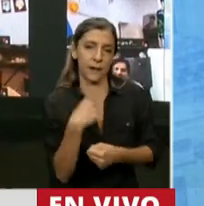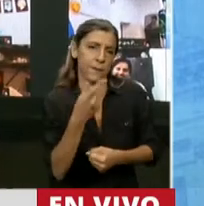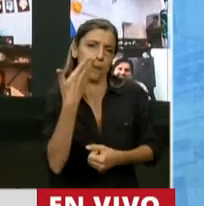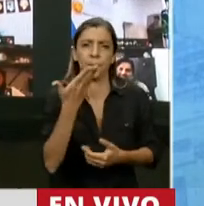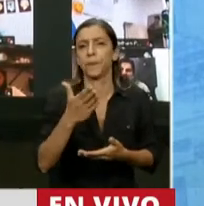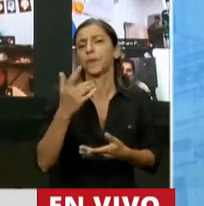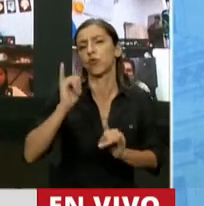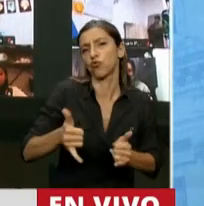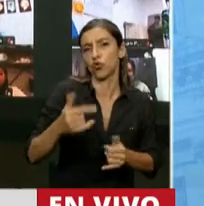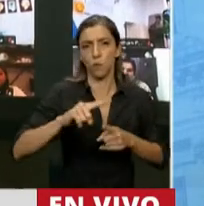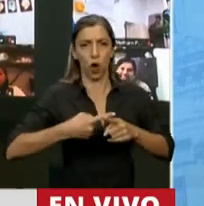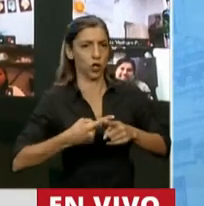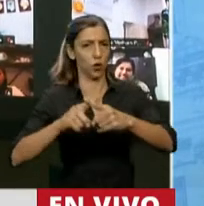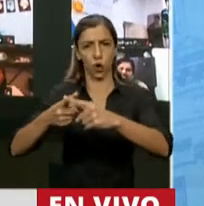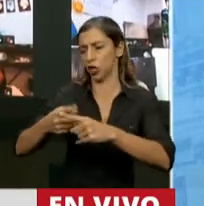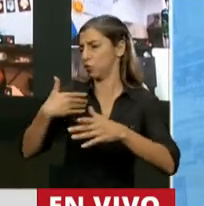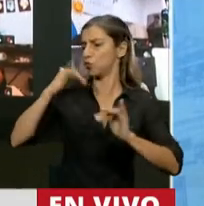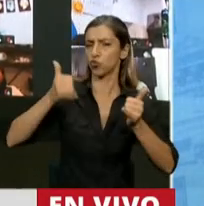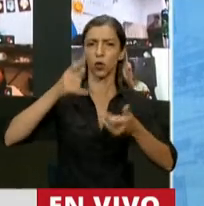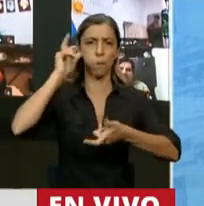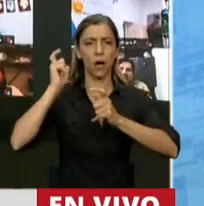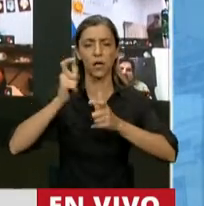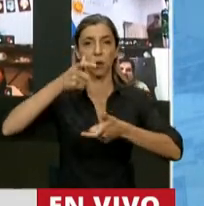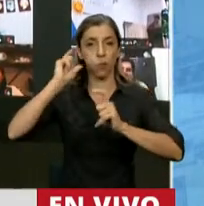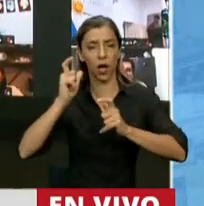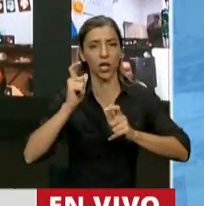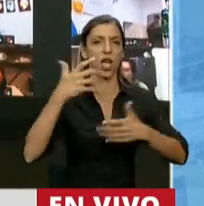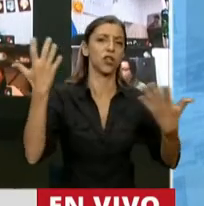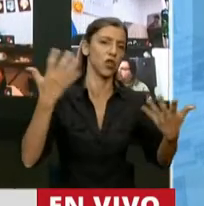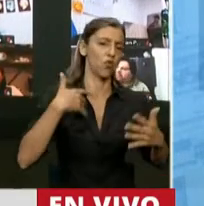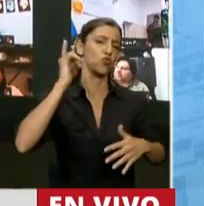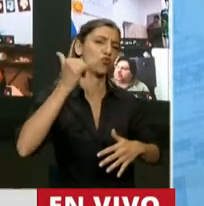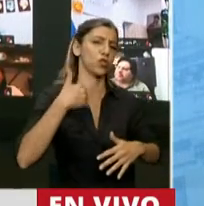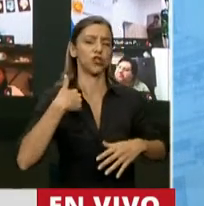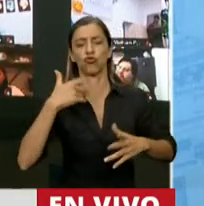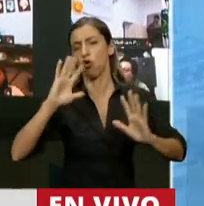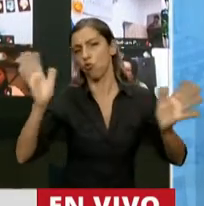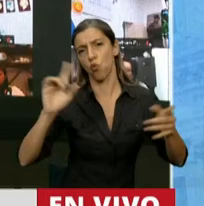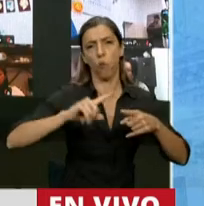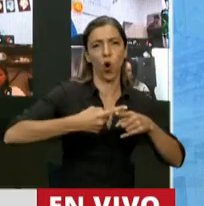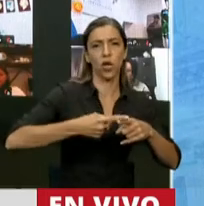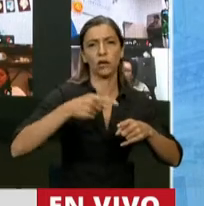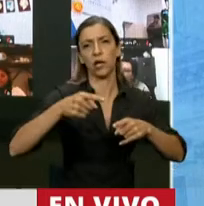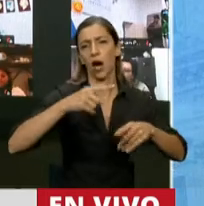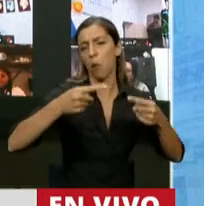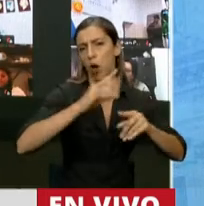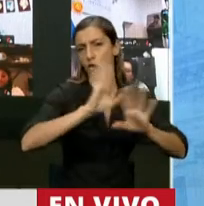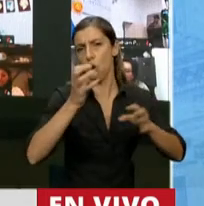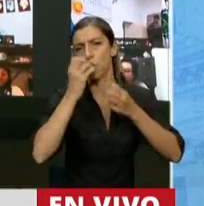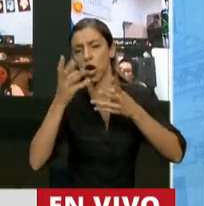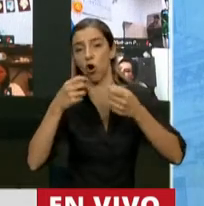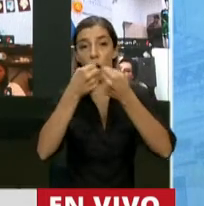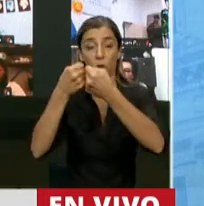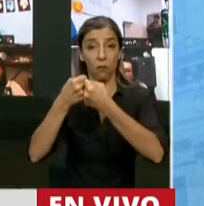somos todos políticos, todos tenemos no sé cuántos años de experiencia, yo soy un loquito de la antipolítica y bla, bla, bla. Pero nadie